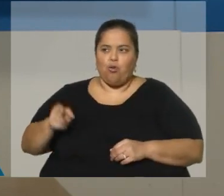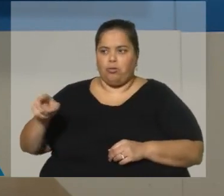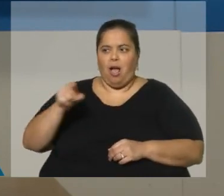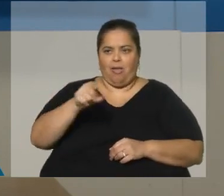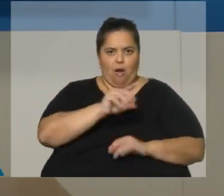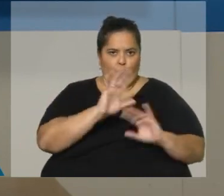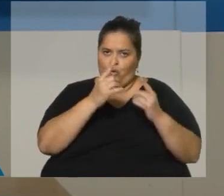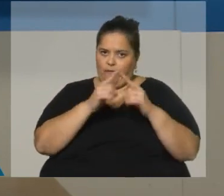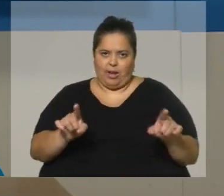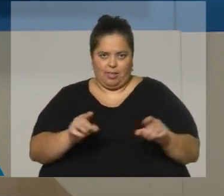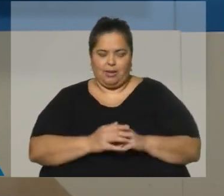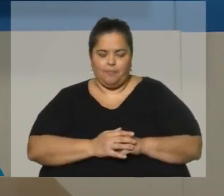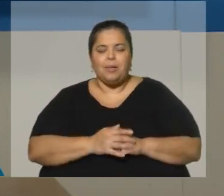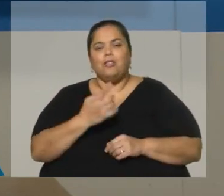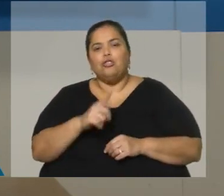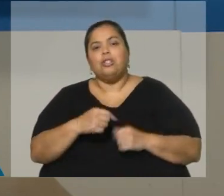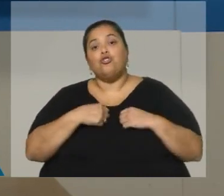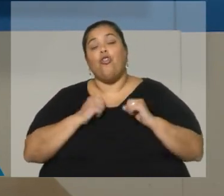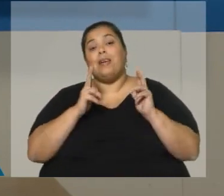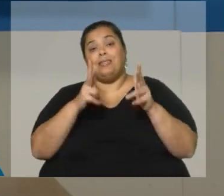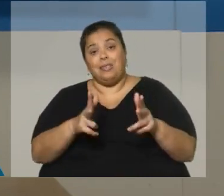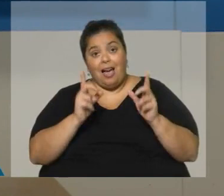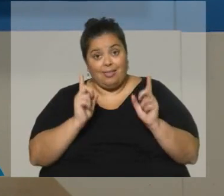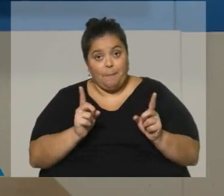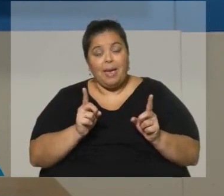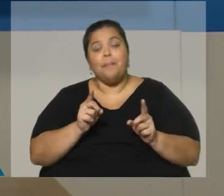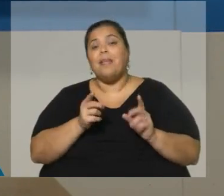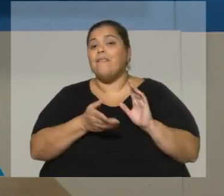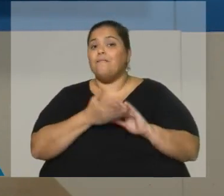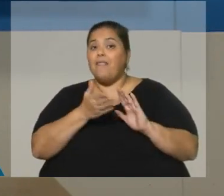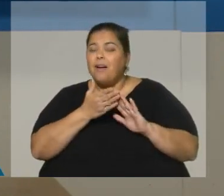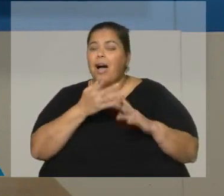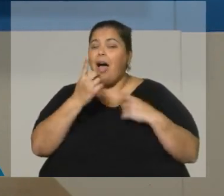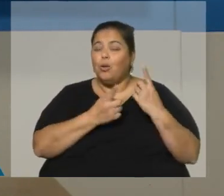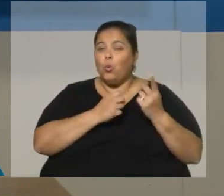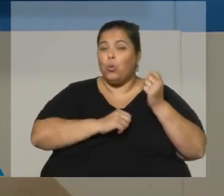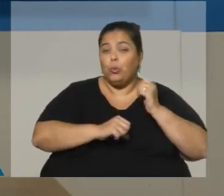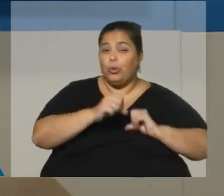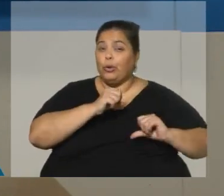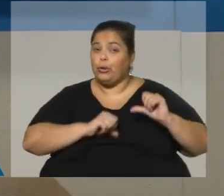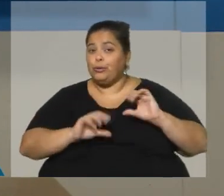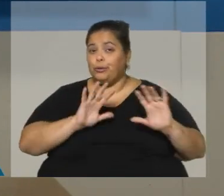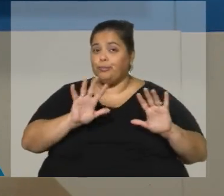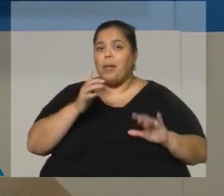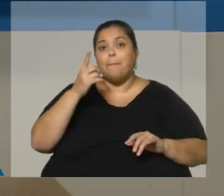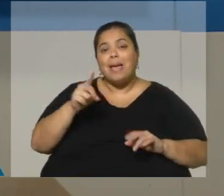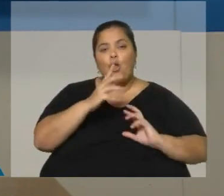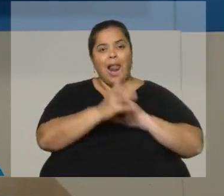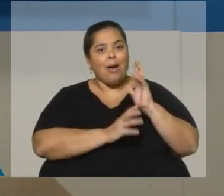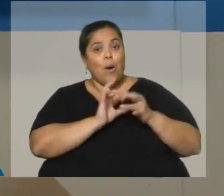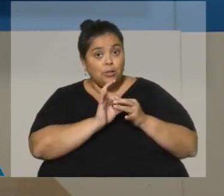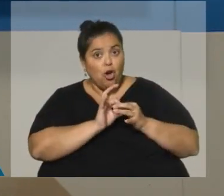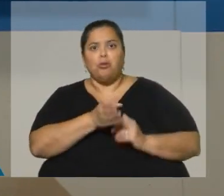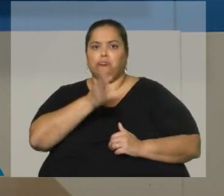obviamente, decía yo, van a quedar regemores, pero la coalición sigue adelante.